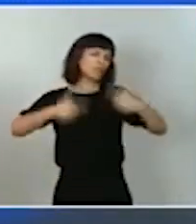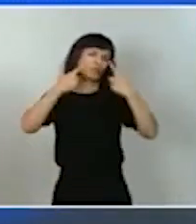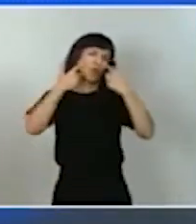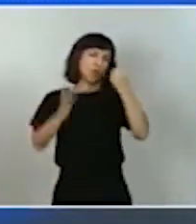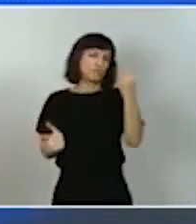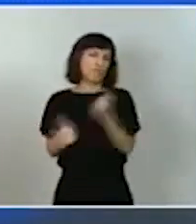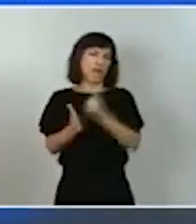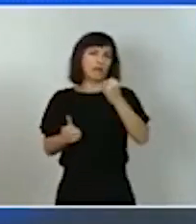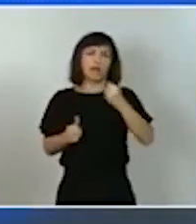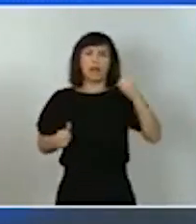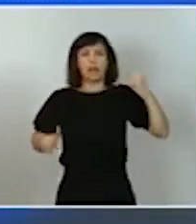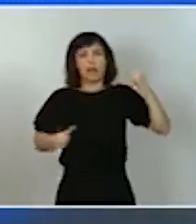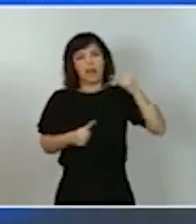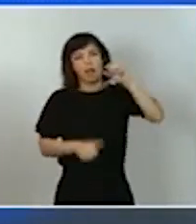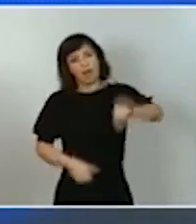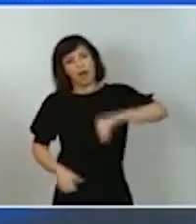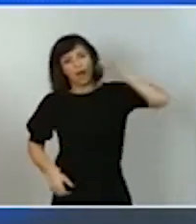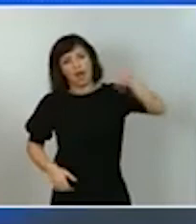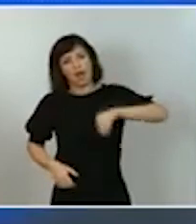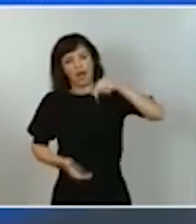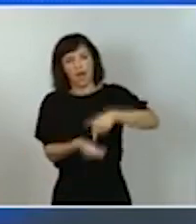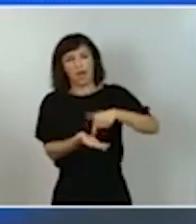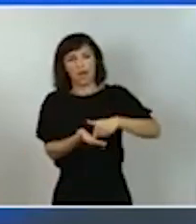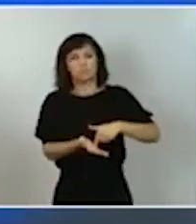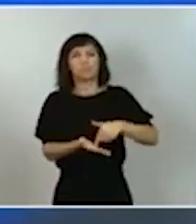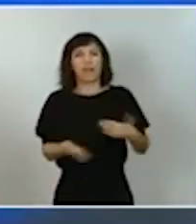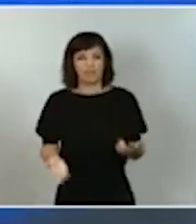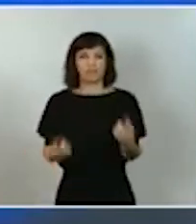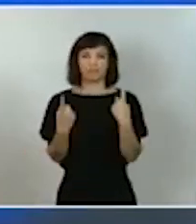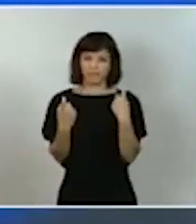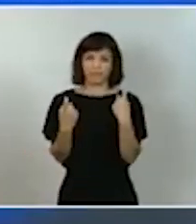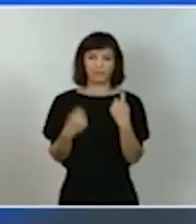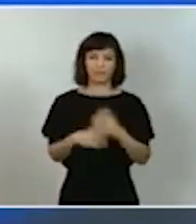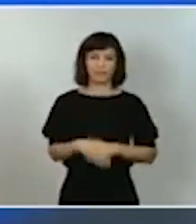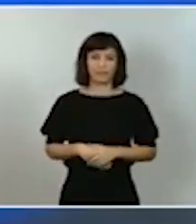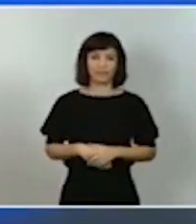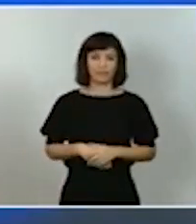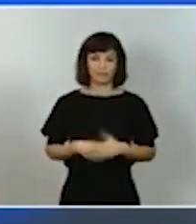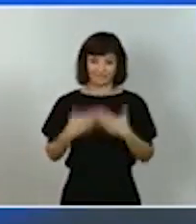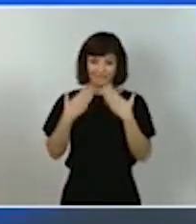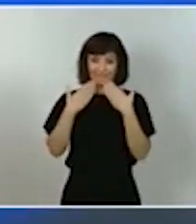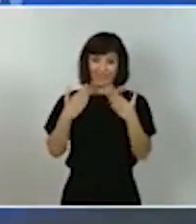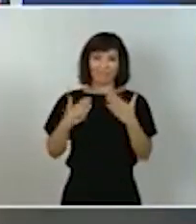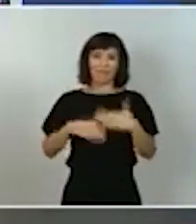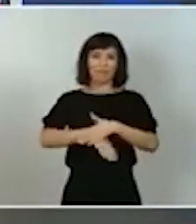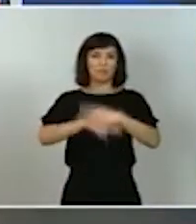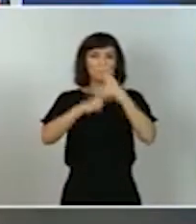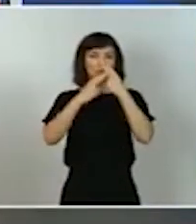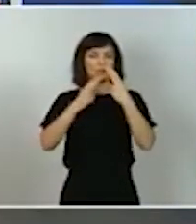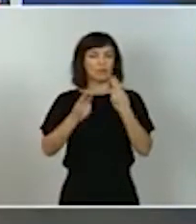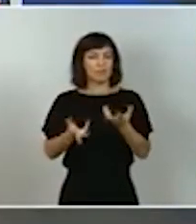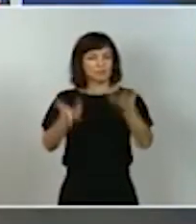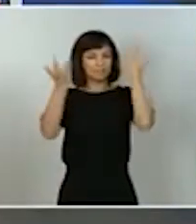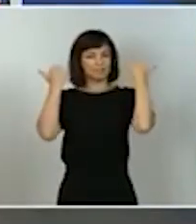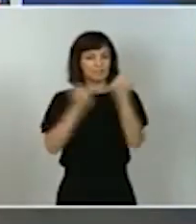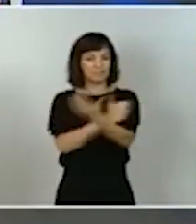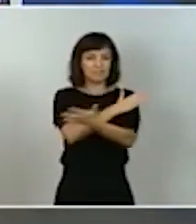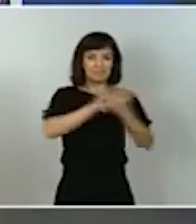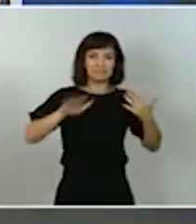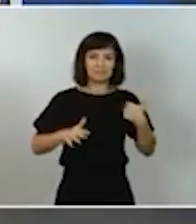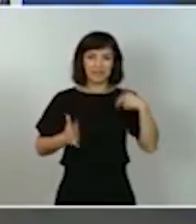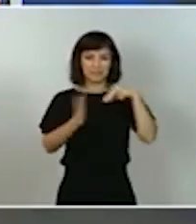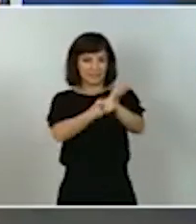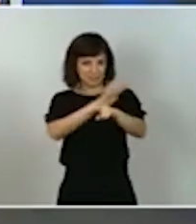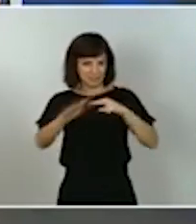nunca necesaria y esto hará que nuestra administración pública sea mucho más eficaz mucho más ágil mucho más transparente